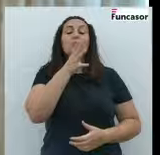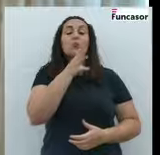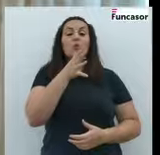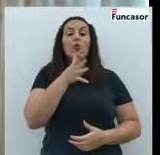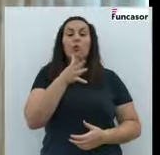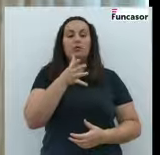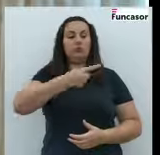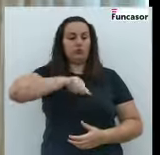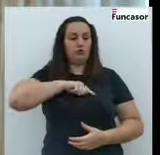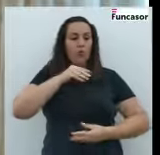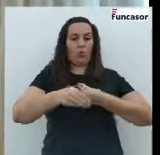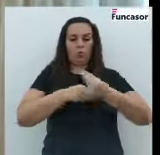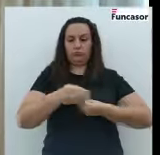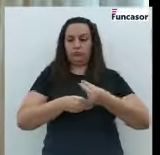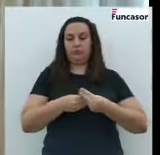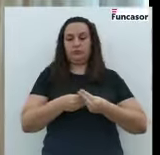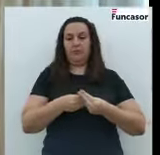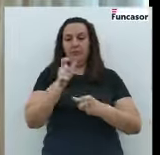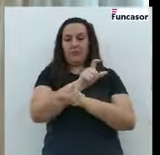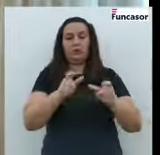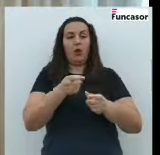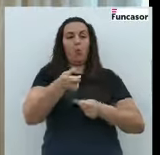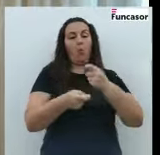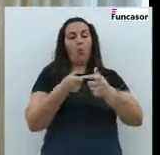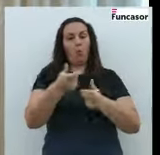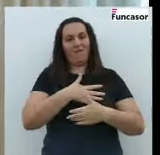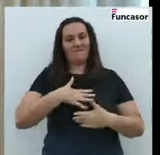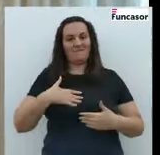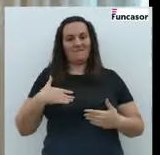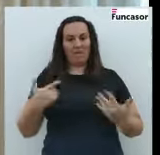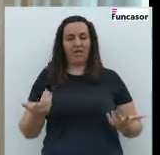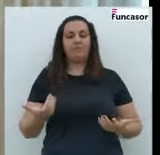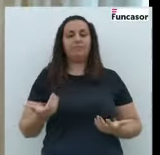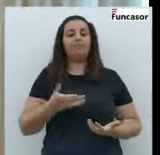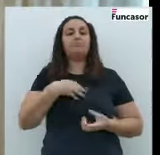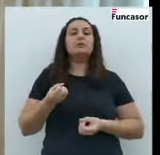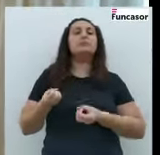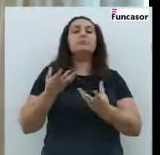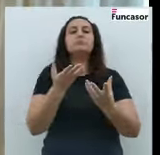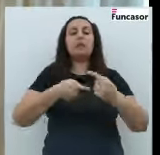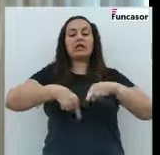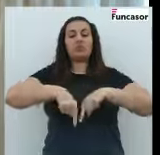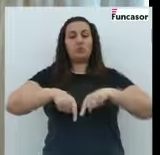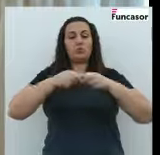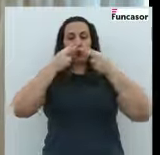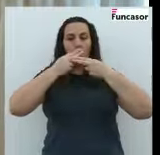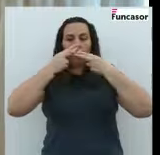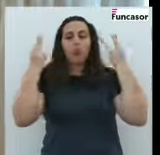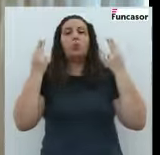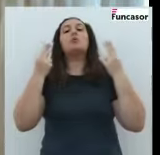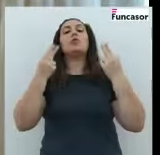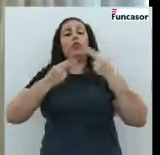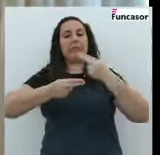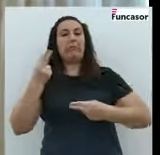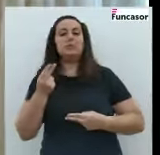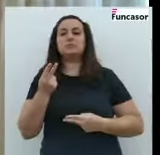utilización, como esperamos, va poco a poco en aumento. Quiero transmitir que efectivamente el transporte público, tanto en guaguas como en taxi, un transporte